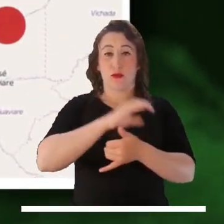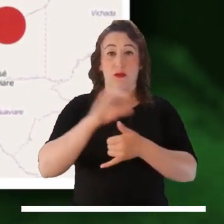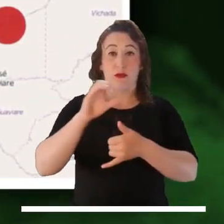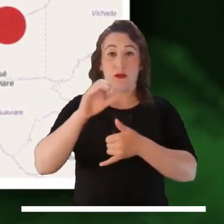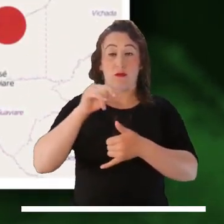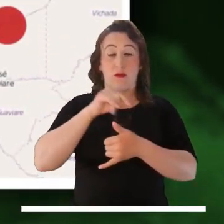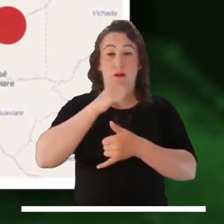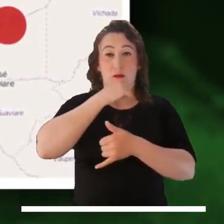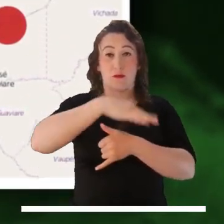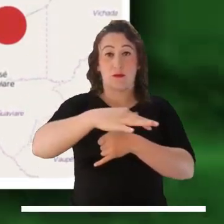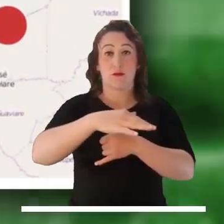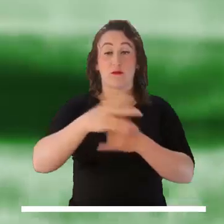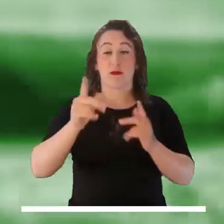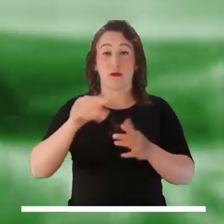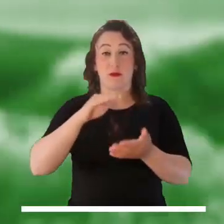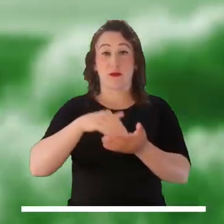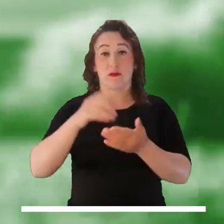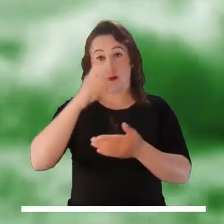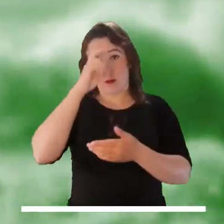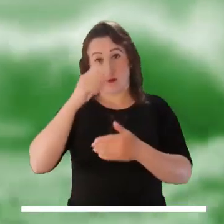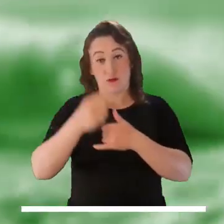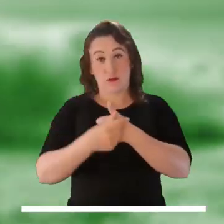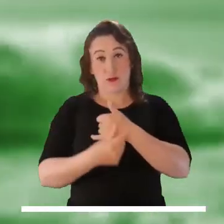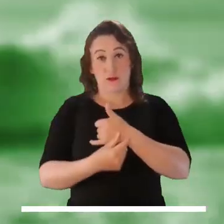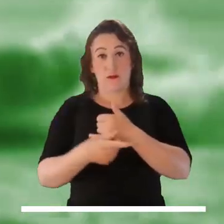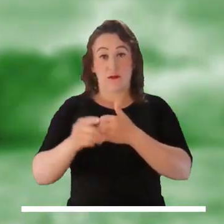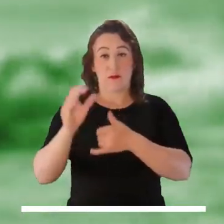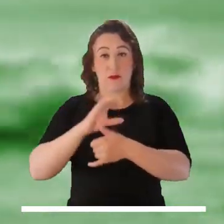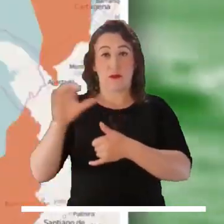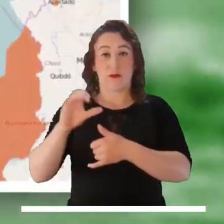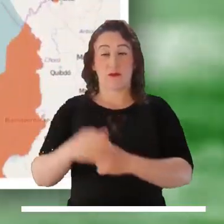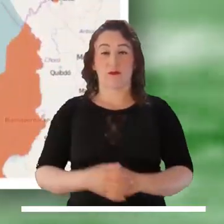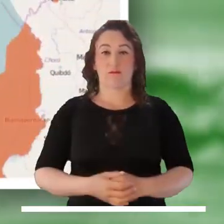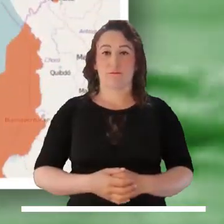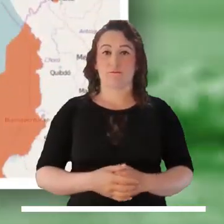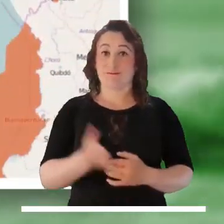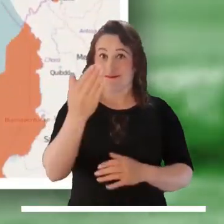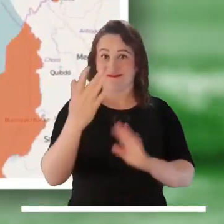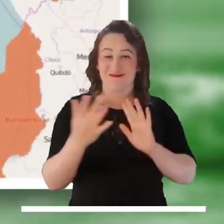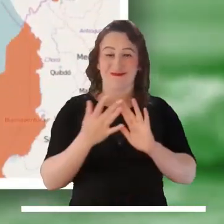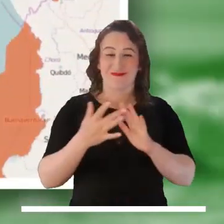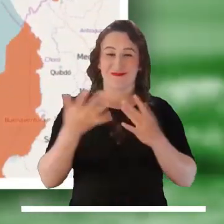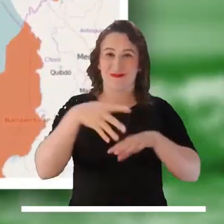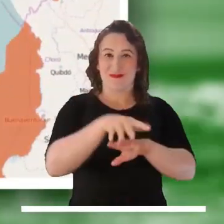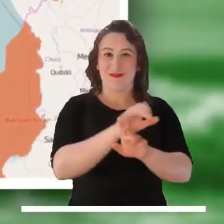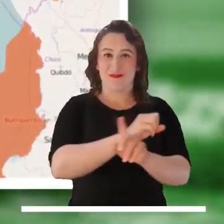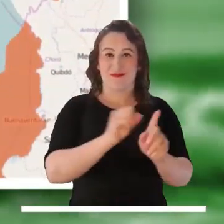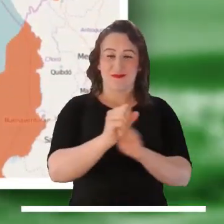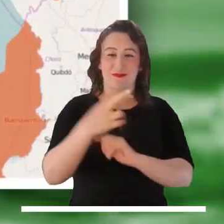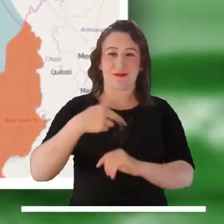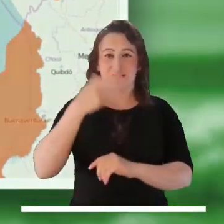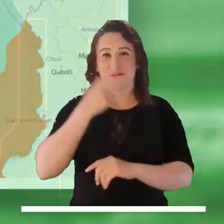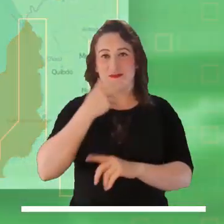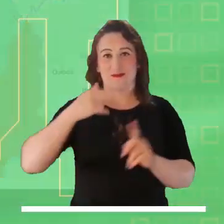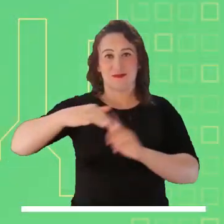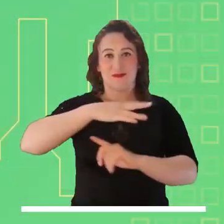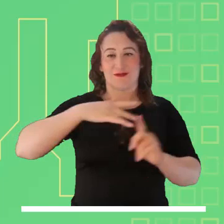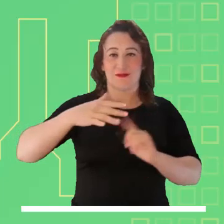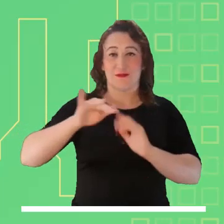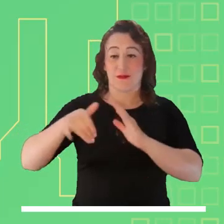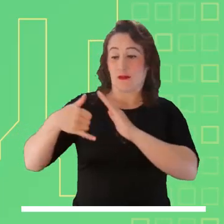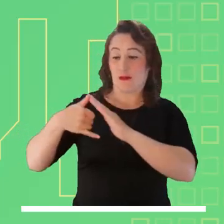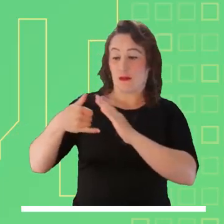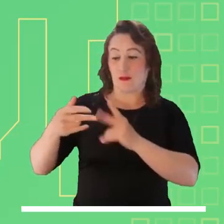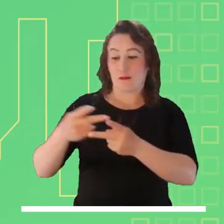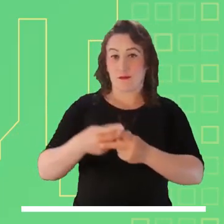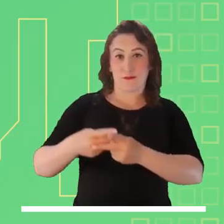Casanare y Meta. Viento y oleaje en la zona marítima del Caribe. Y por tiempo lluvioso en el centro y norte del Pacífico y occidente del